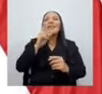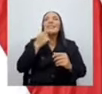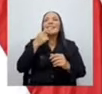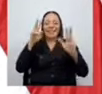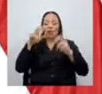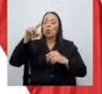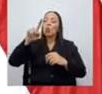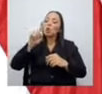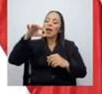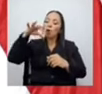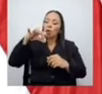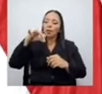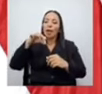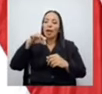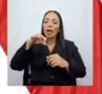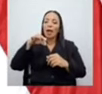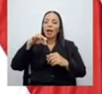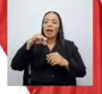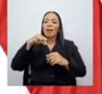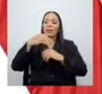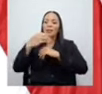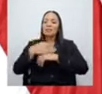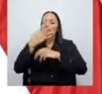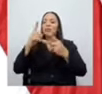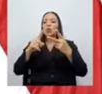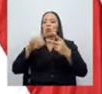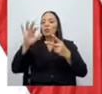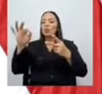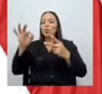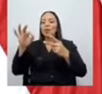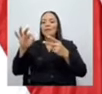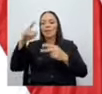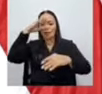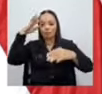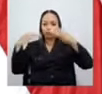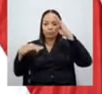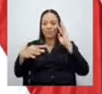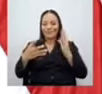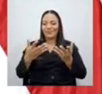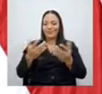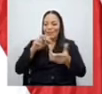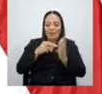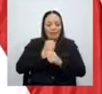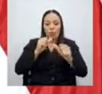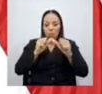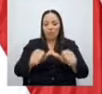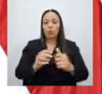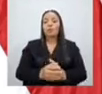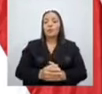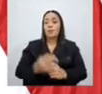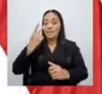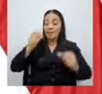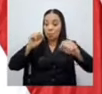transpiración. Esto es trabajo cotidiano, seguimiento, cosas como lo que acabamos de ver. ¿Se puede hacer? eso en